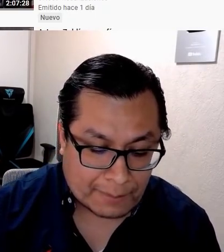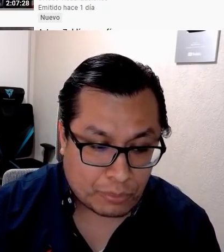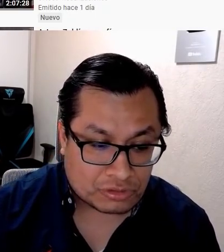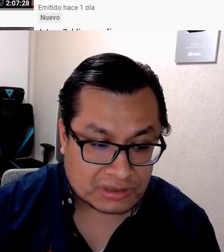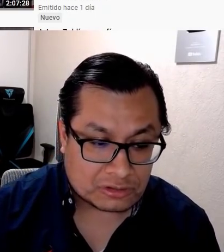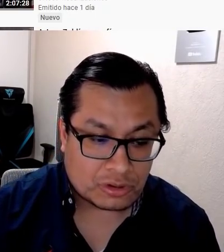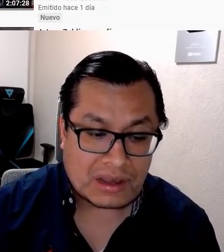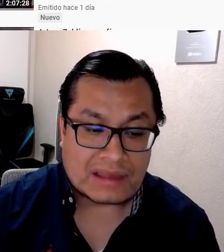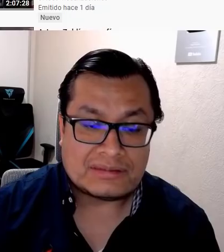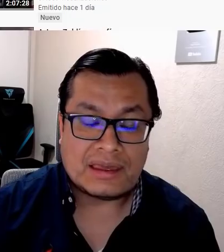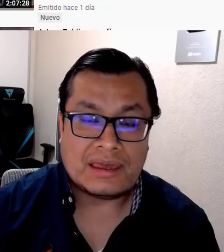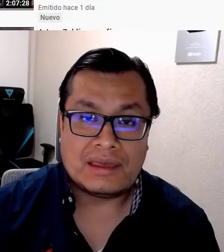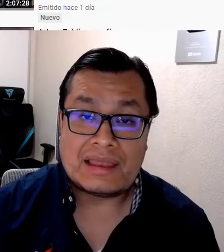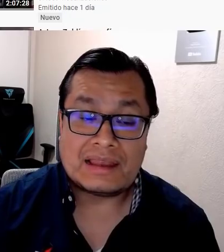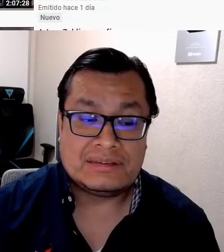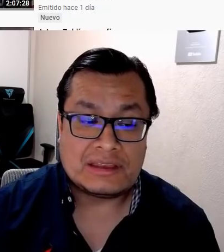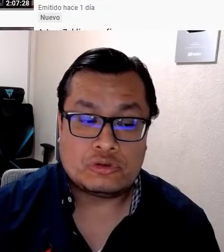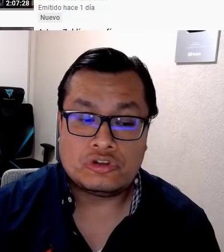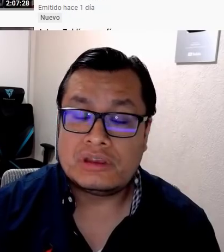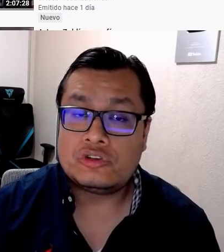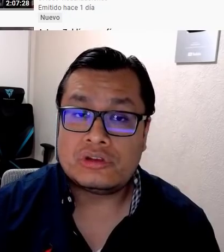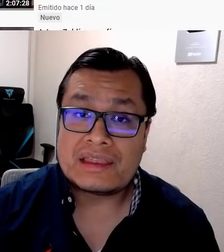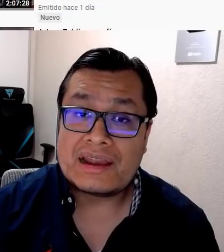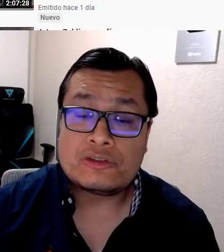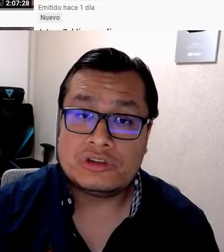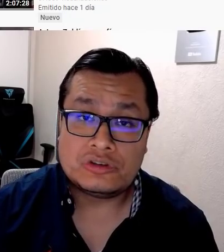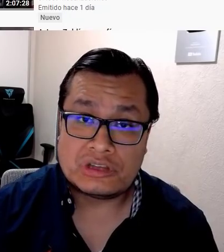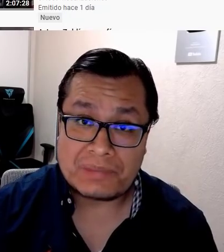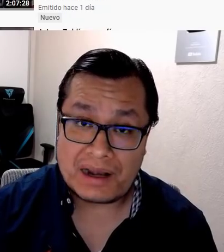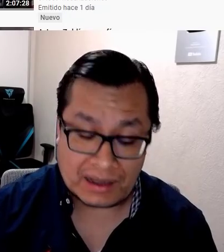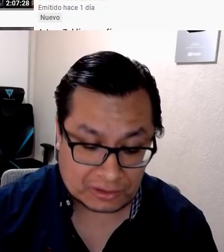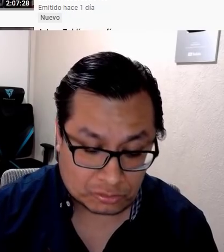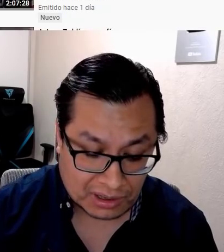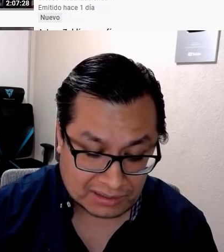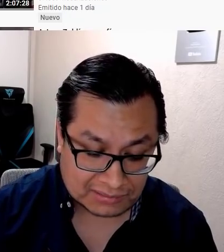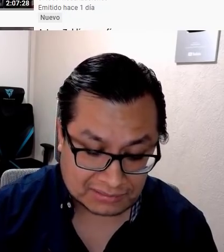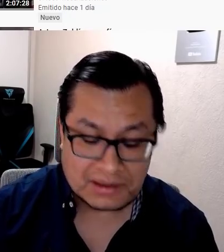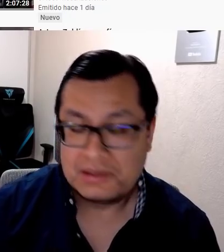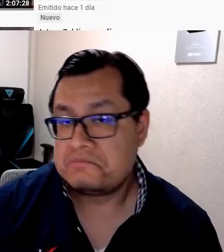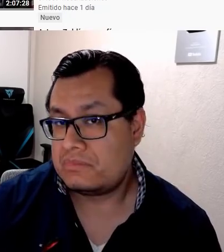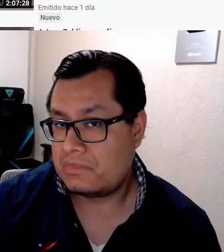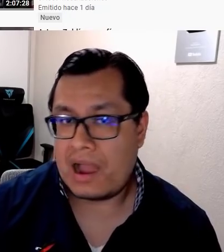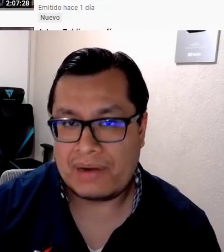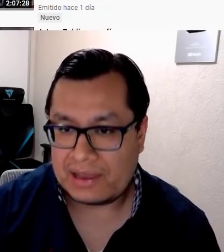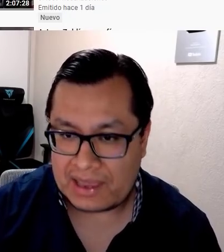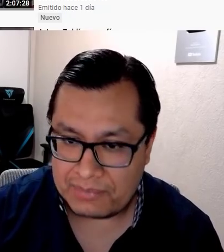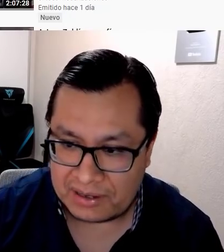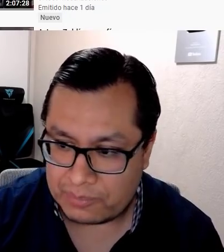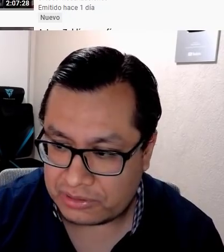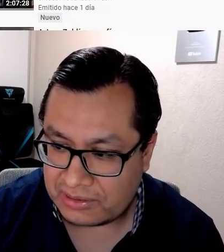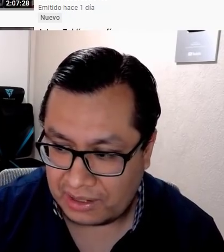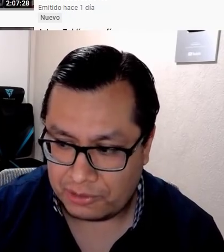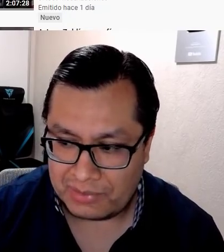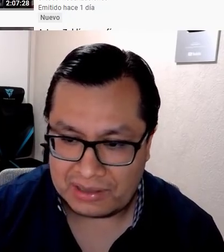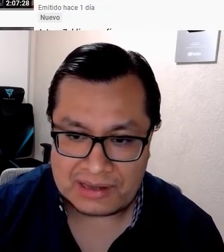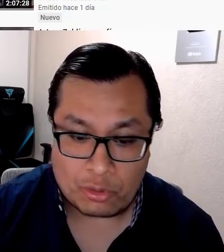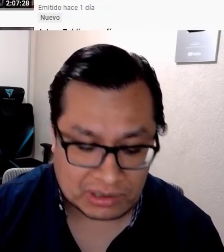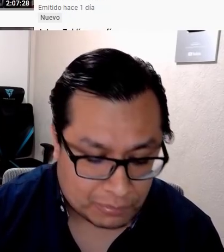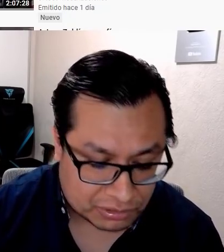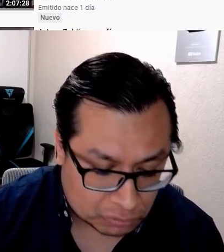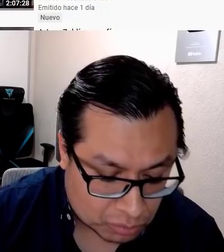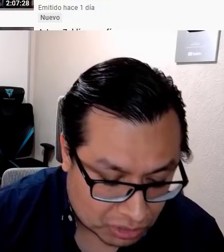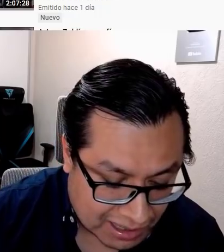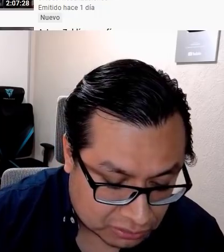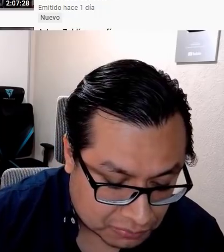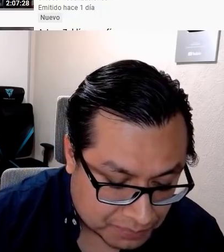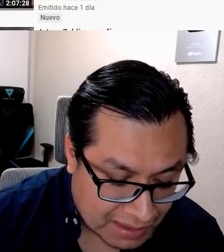40% de las instituciones no tenían las condiciones para el regreso a clases. Habrá que cambiar ese porcentaje, pero imagínense, el